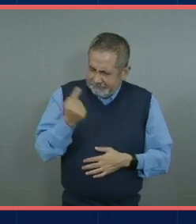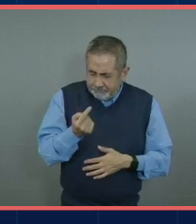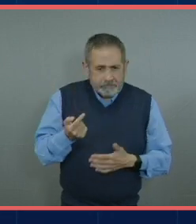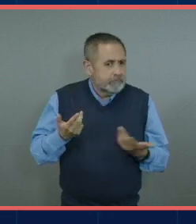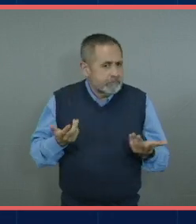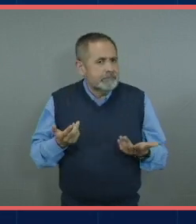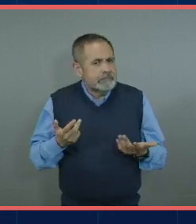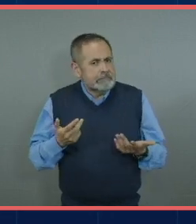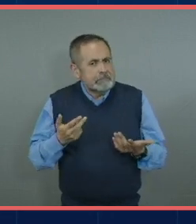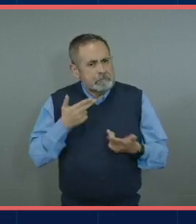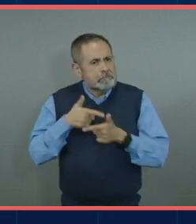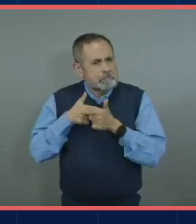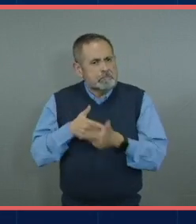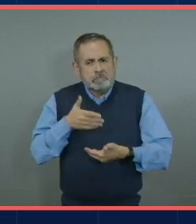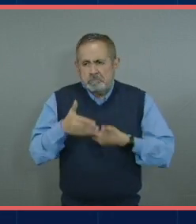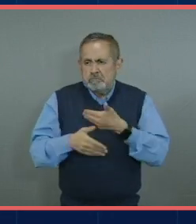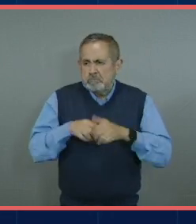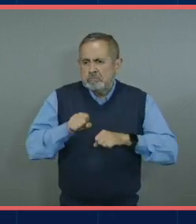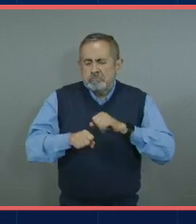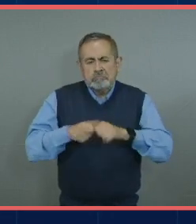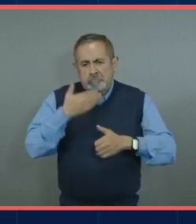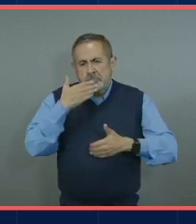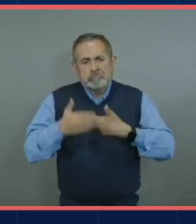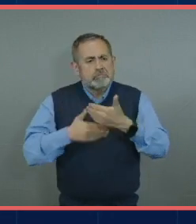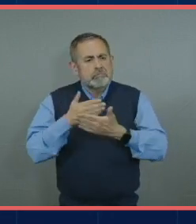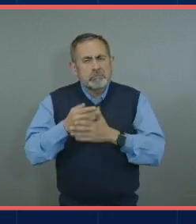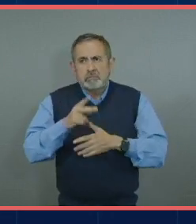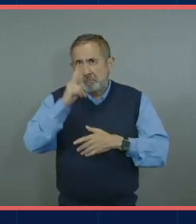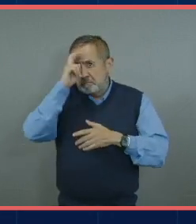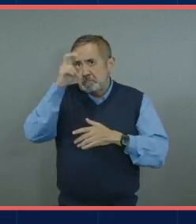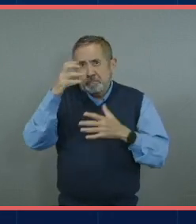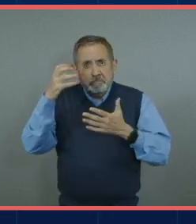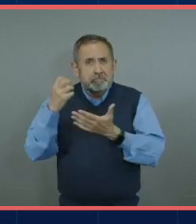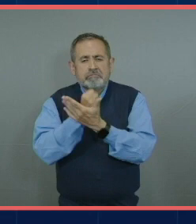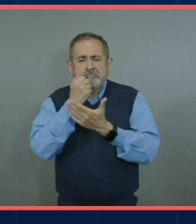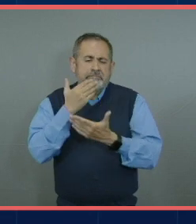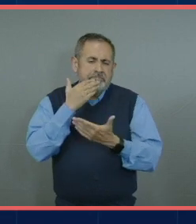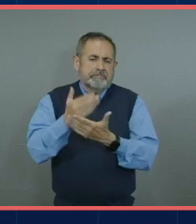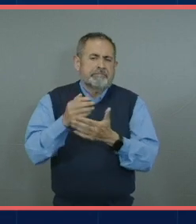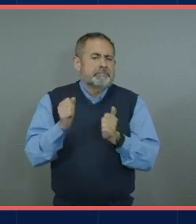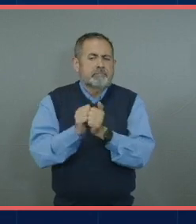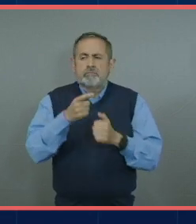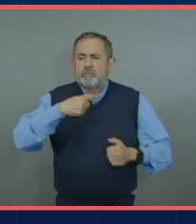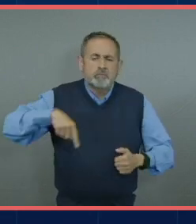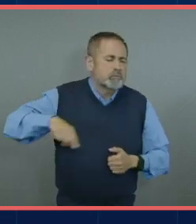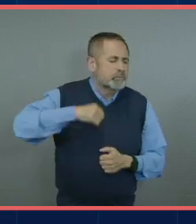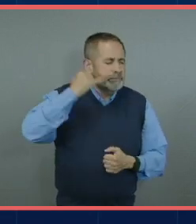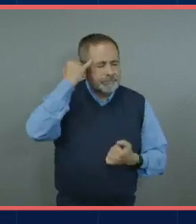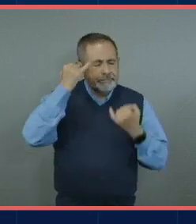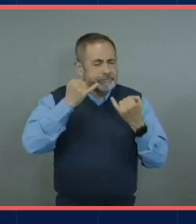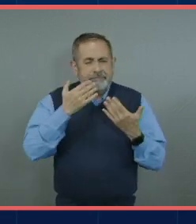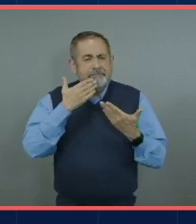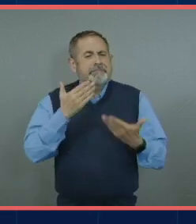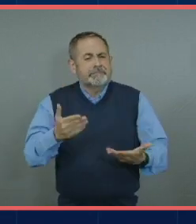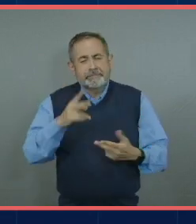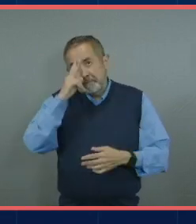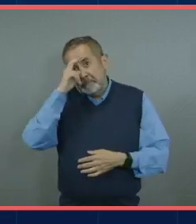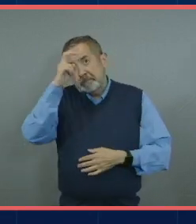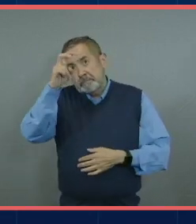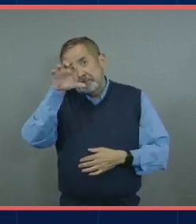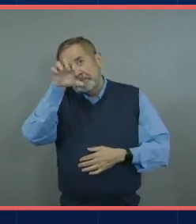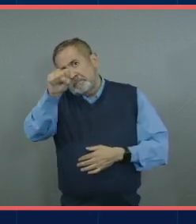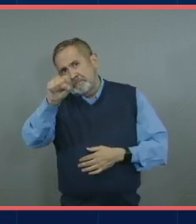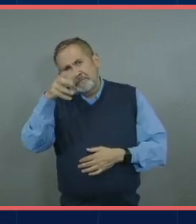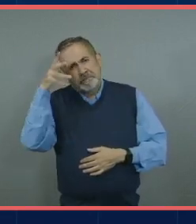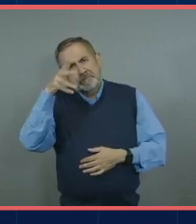conseguir ese sueño o esa ilusión que tenemos o que o que tienen hacia hacia futuro